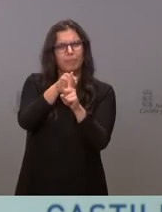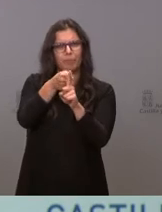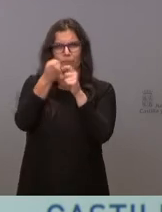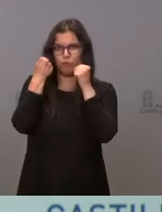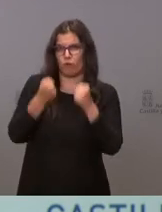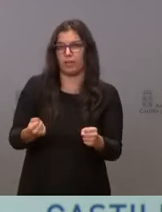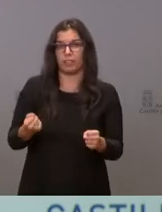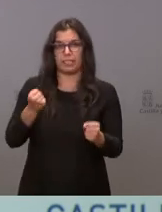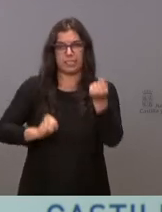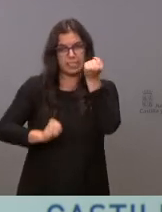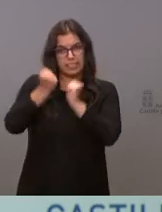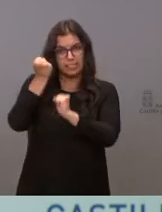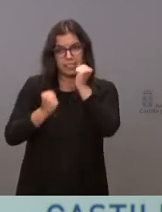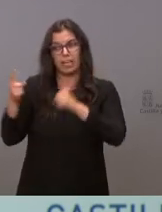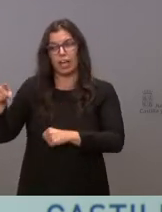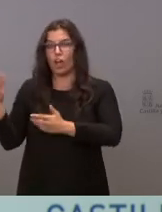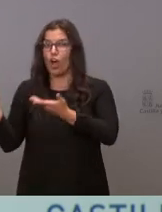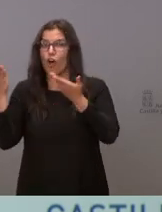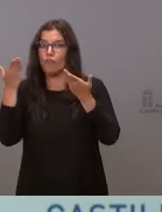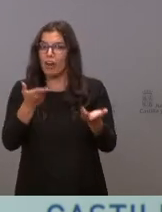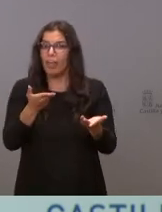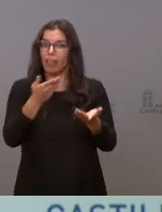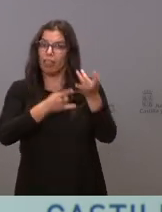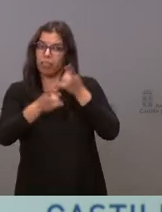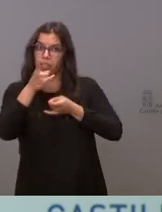A algunas ofertas conocidas y otras por conocer.